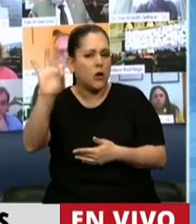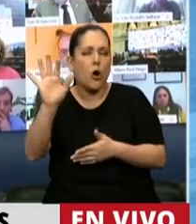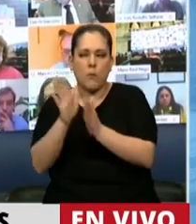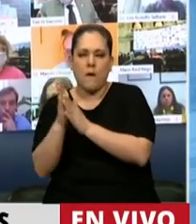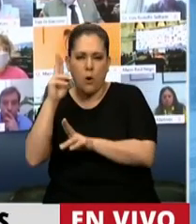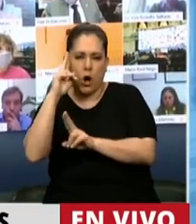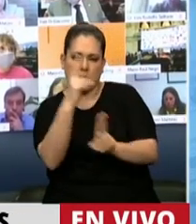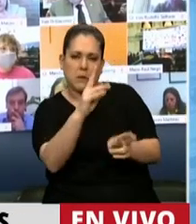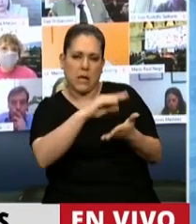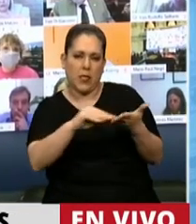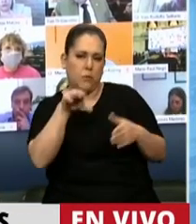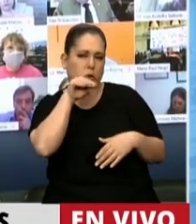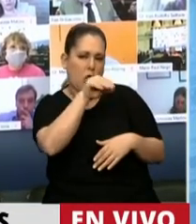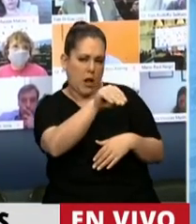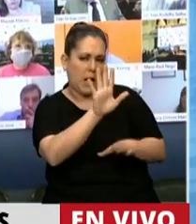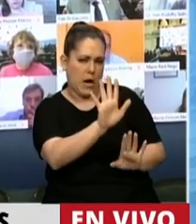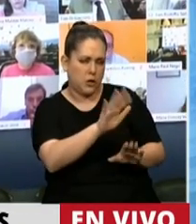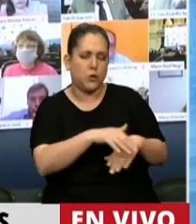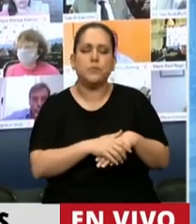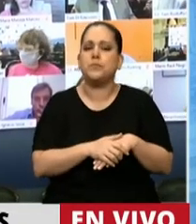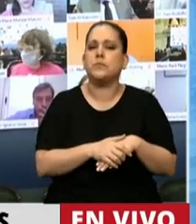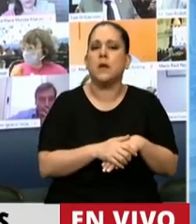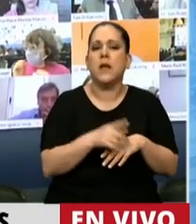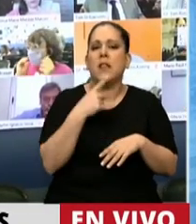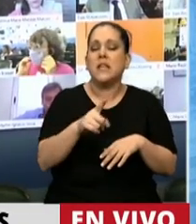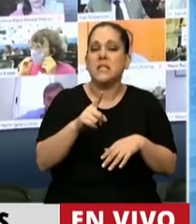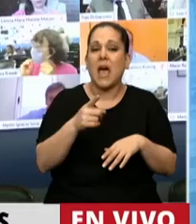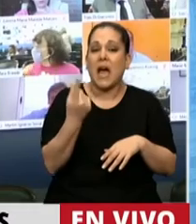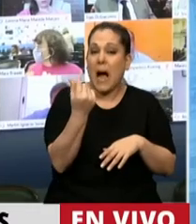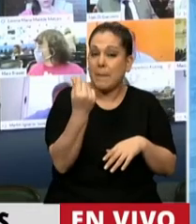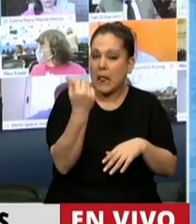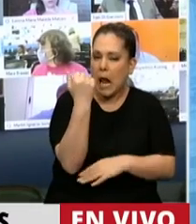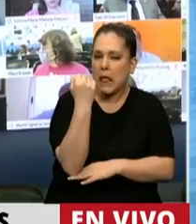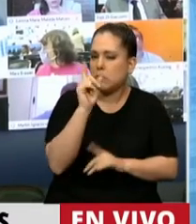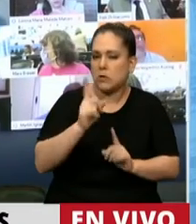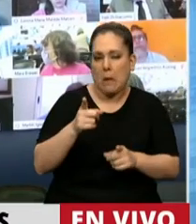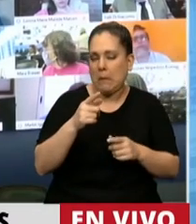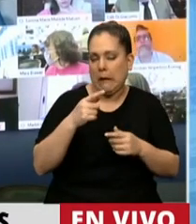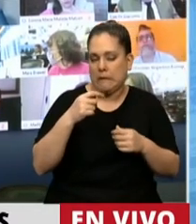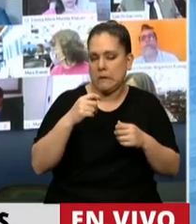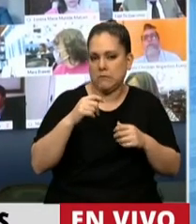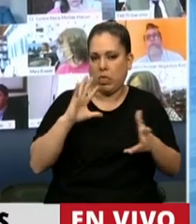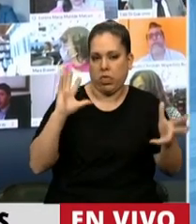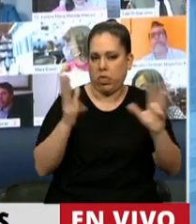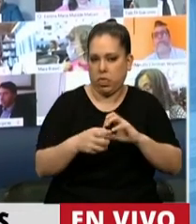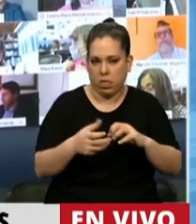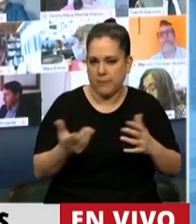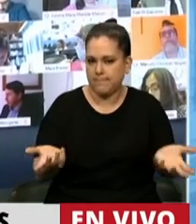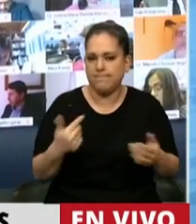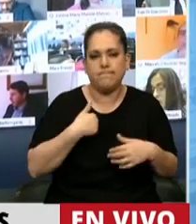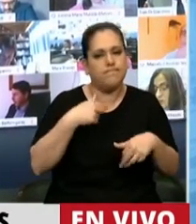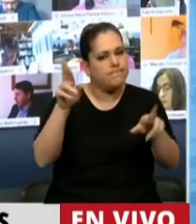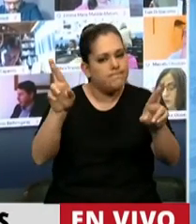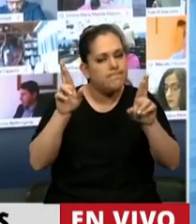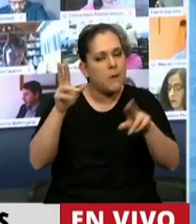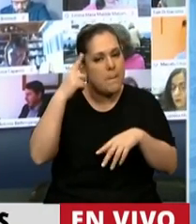Gracias. Pero el capitalismo también se va a ir al carajo. Esto no puede continuar así. Yo lo que espero es